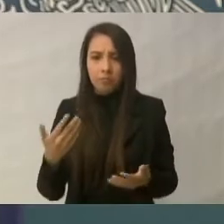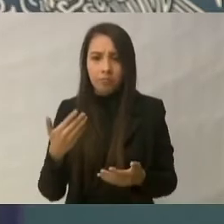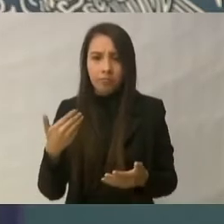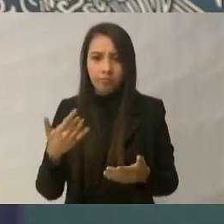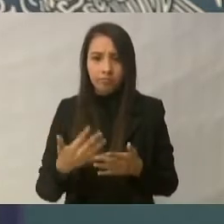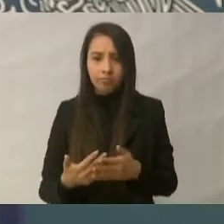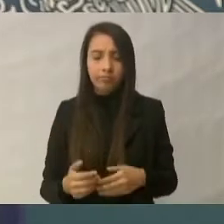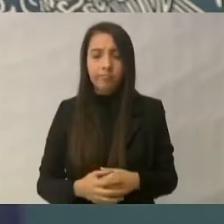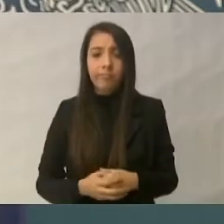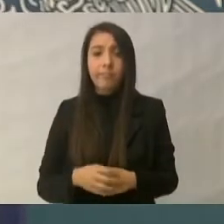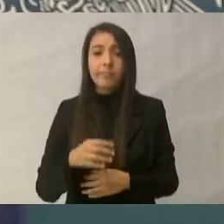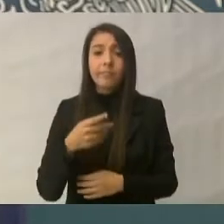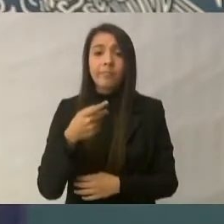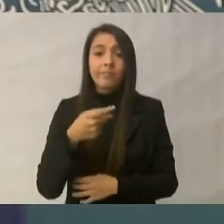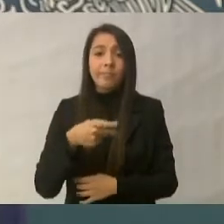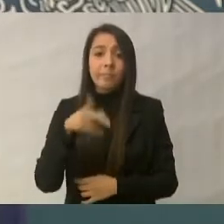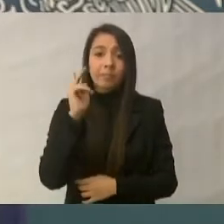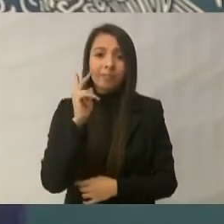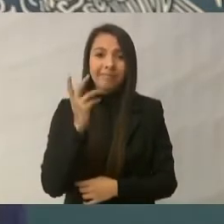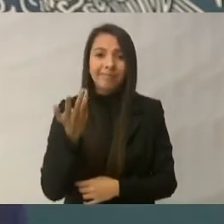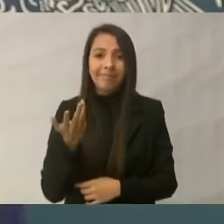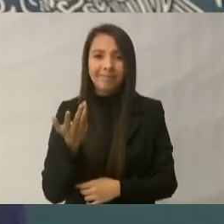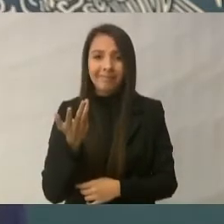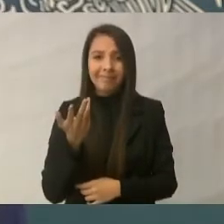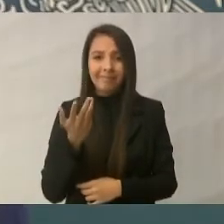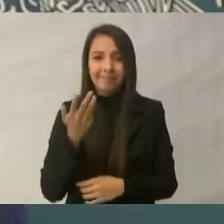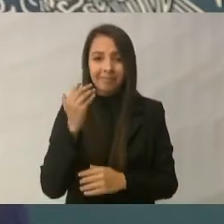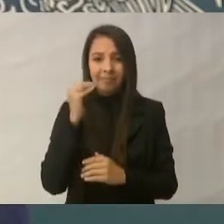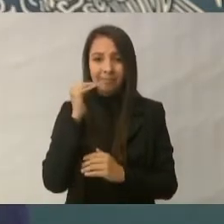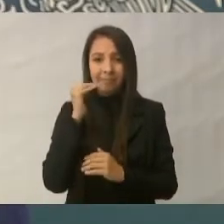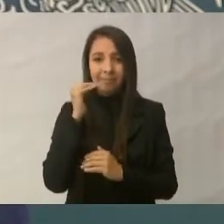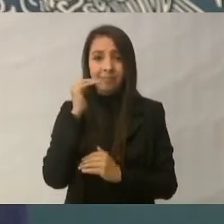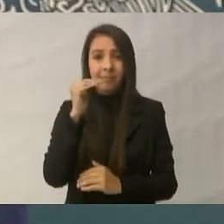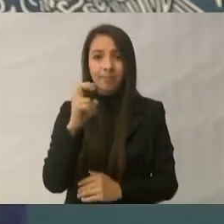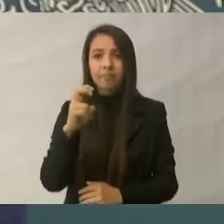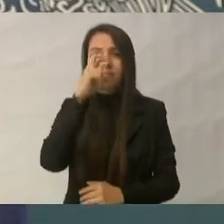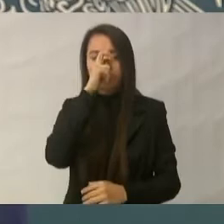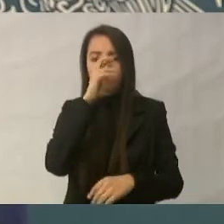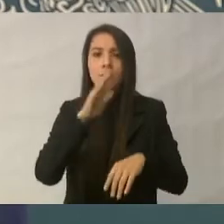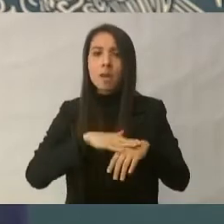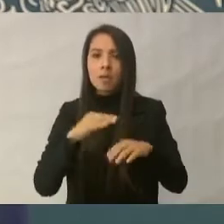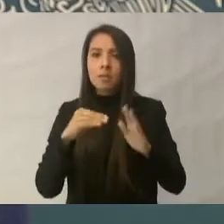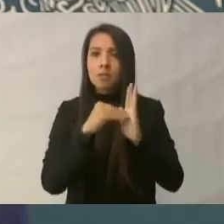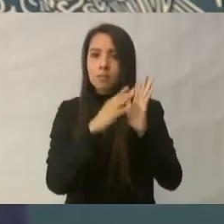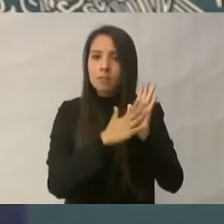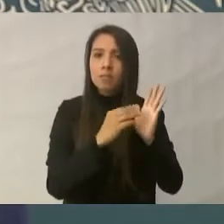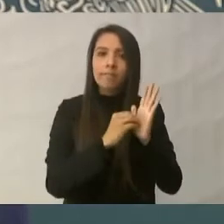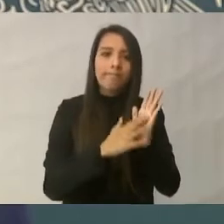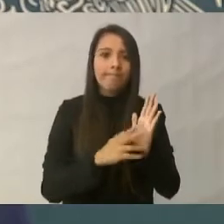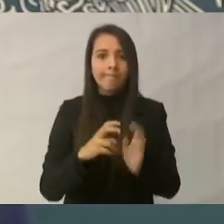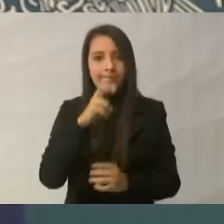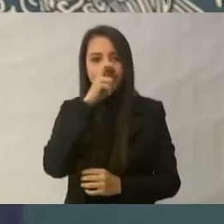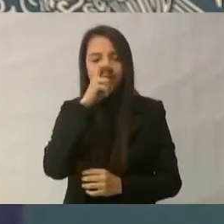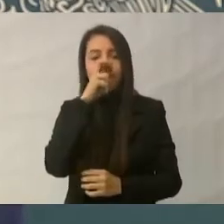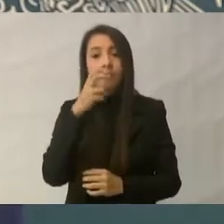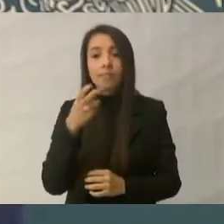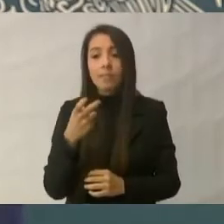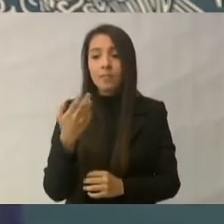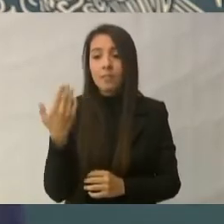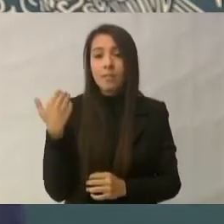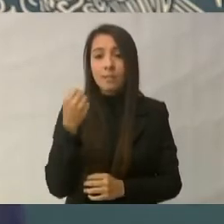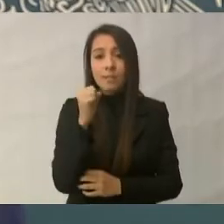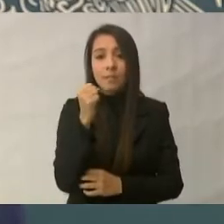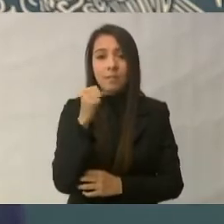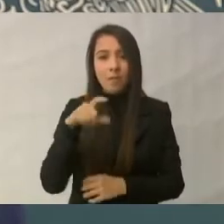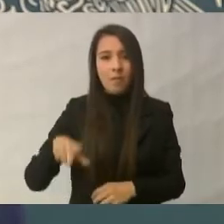Sin embargo, las restricciones se han ido incrementando, y a partir del 24 de septiembre, el Gobierno de México publicó un nuevo